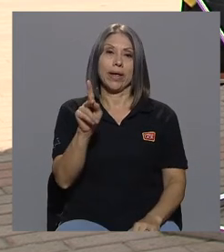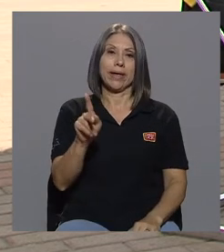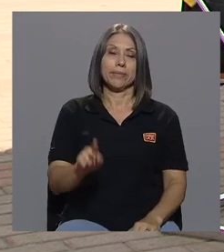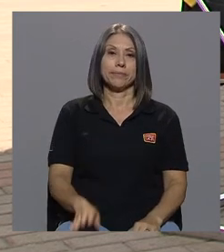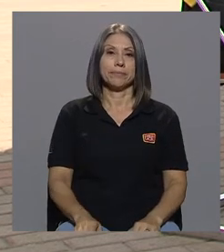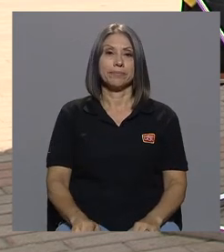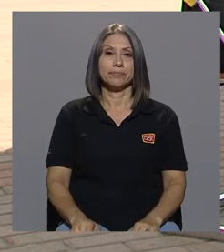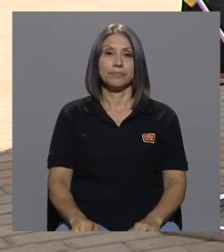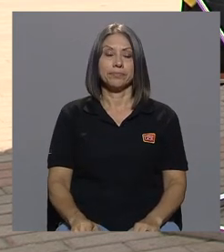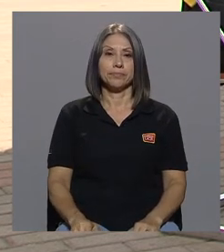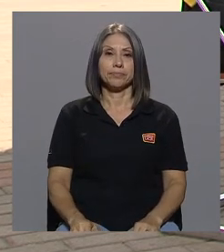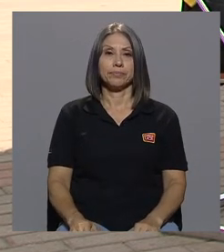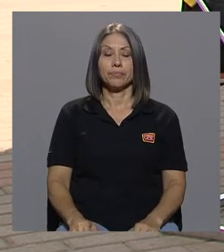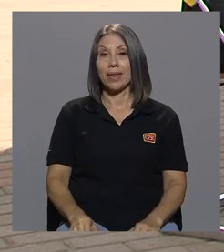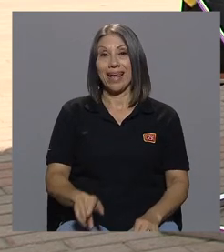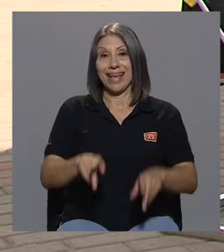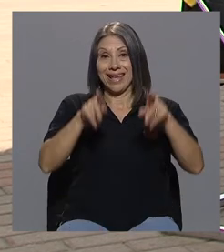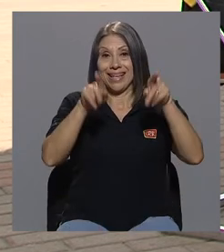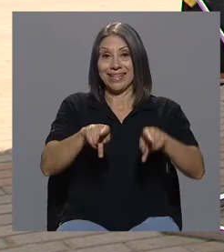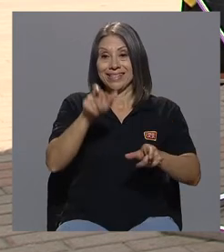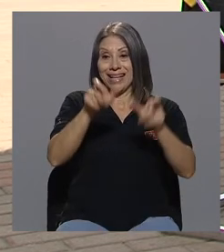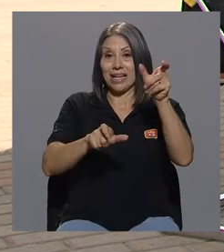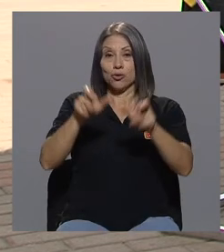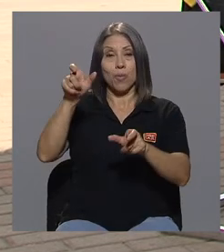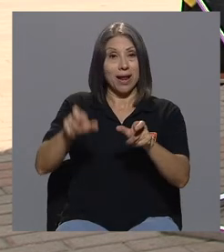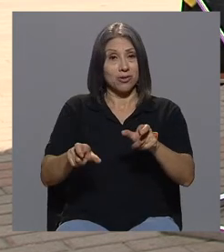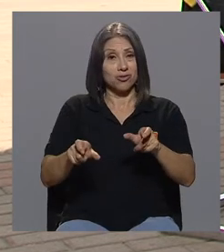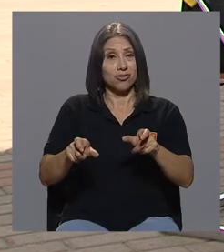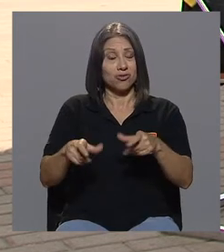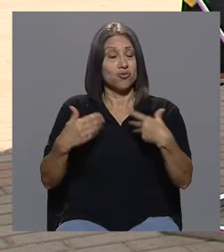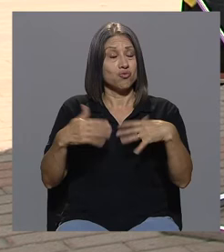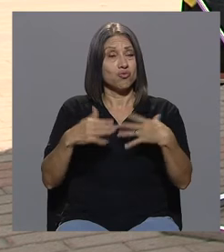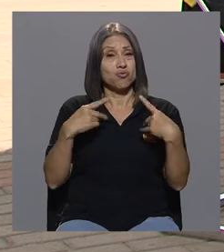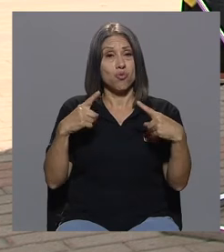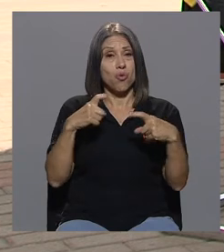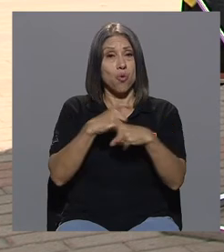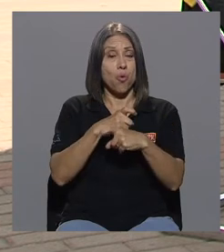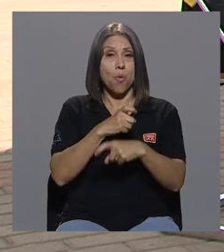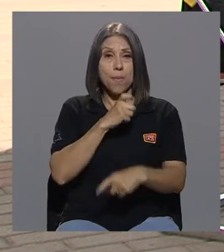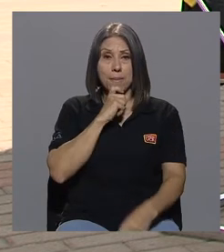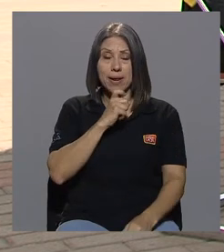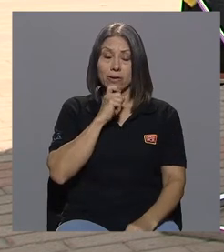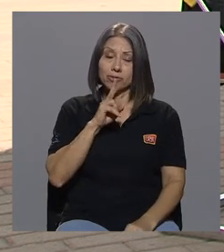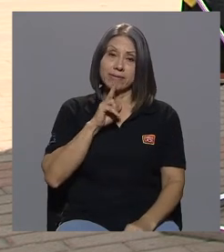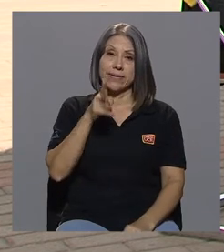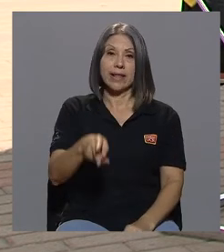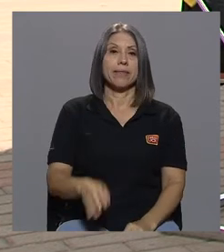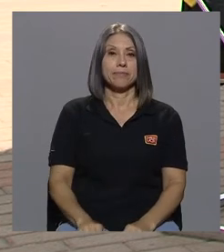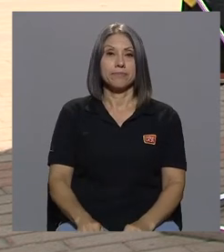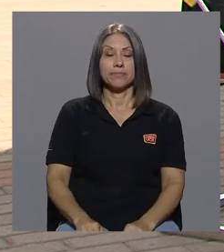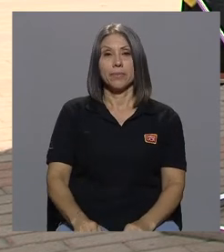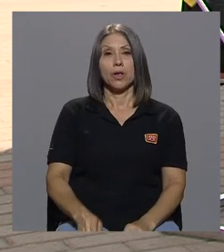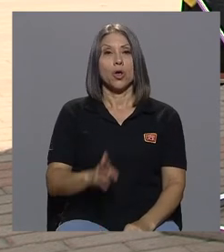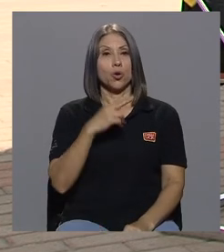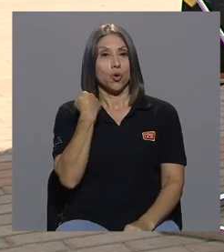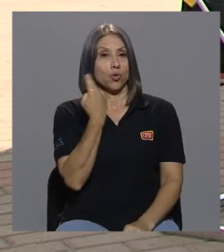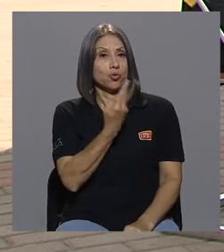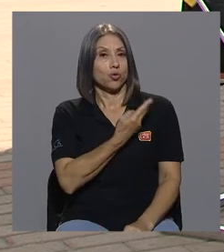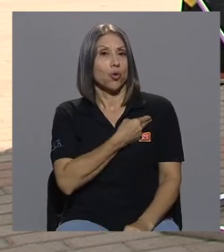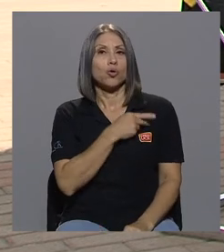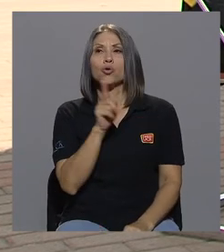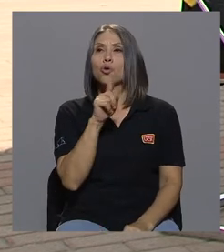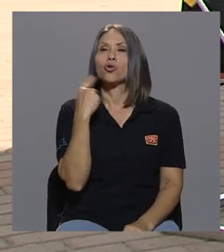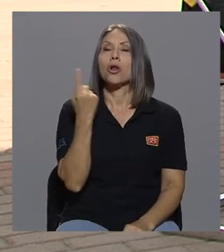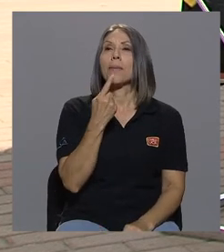los seres humanos son seres complejos de verdad nosotros somos más que un diagnóstico